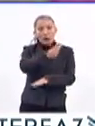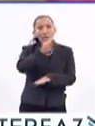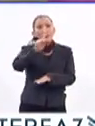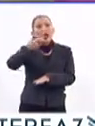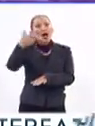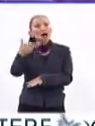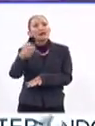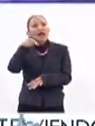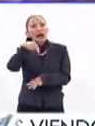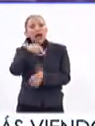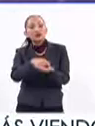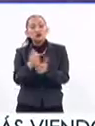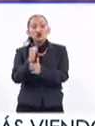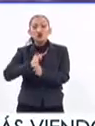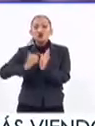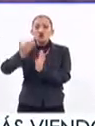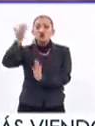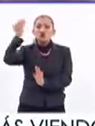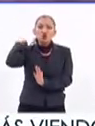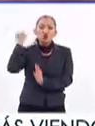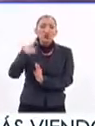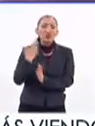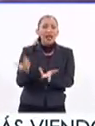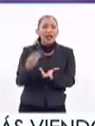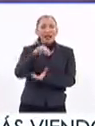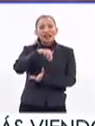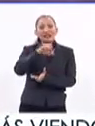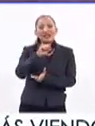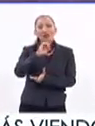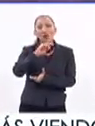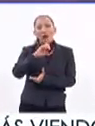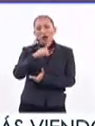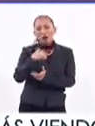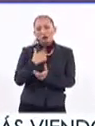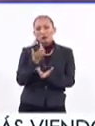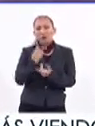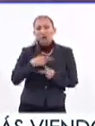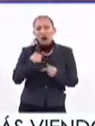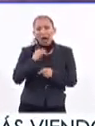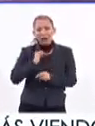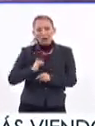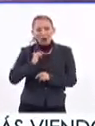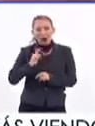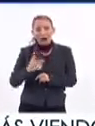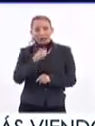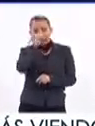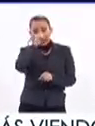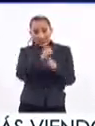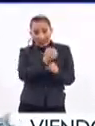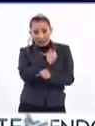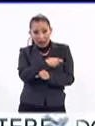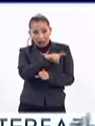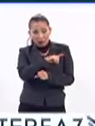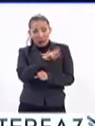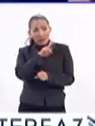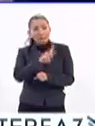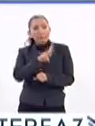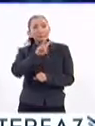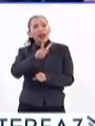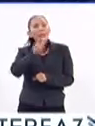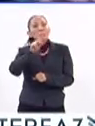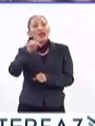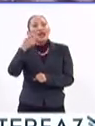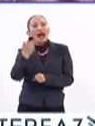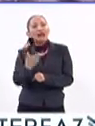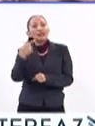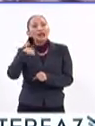se ubica en nuestros ancestros neandertales denisovanos. La Secretaría de Salud señala que los VPH son un grupo